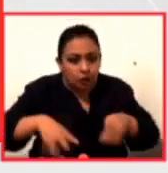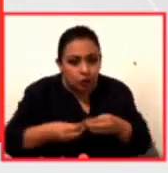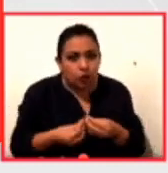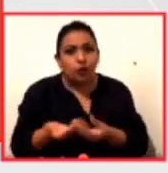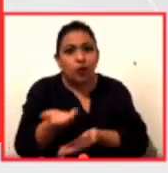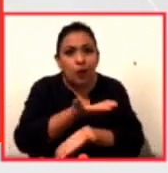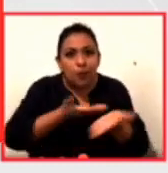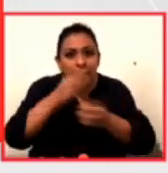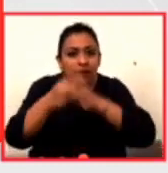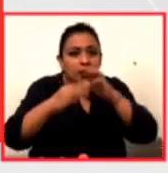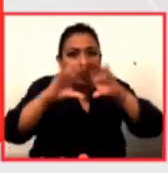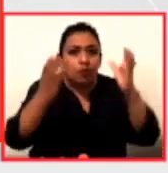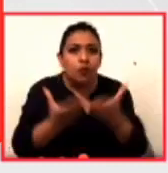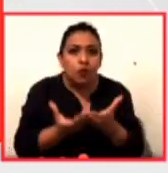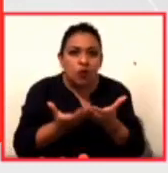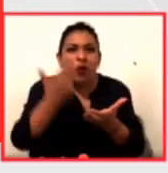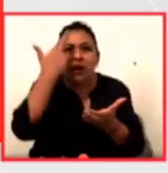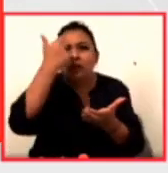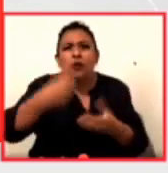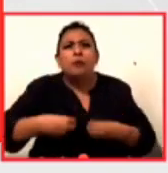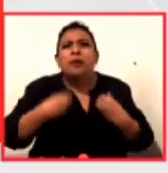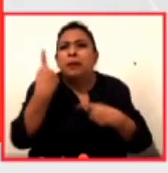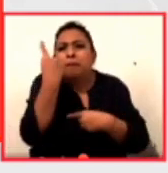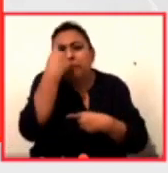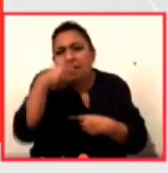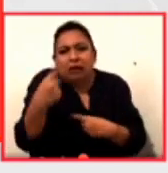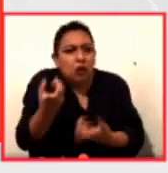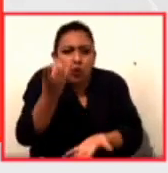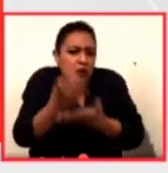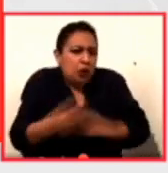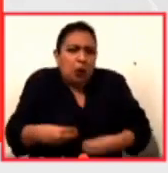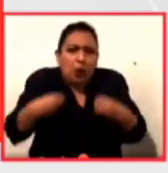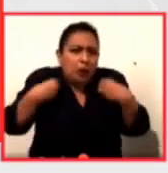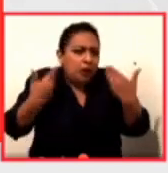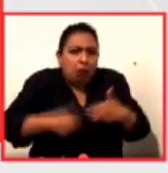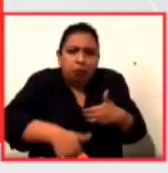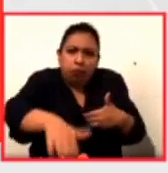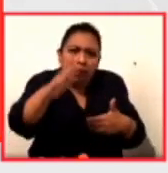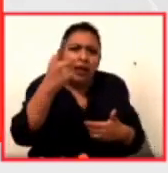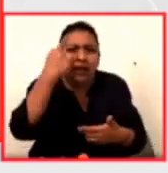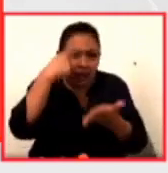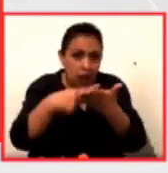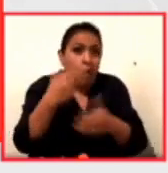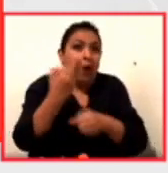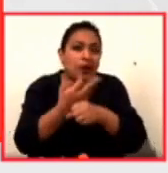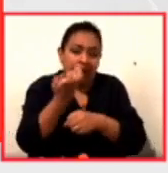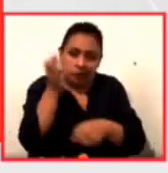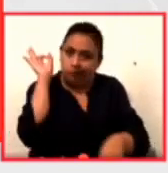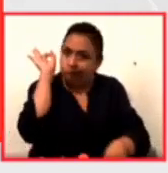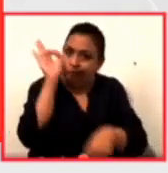más razón de vivir que la vida misma y yo creo que es algo que ahorita también hay que abrazar y abordar.